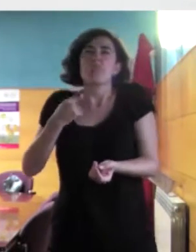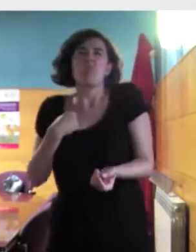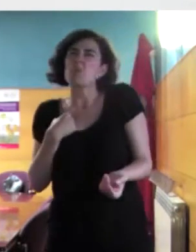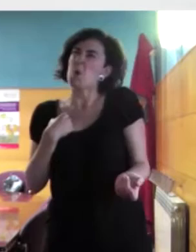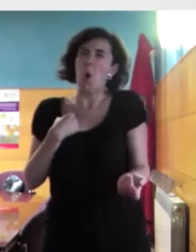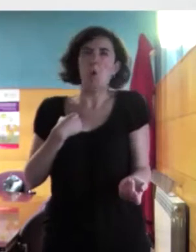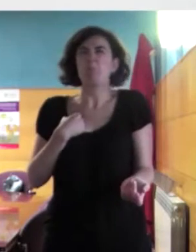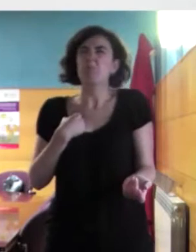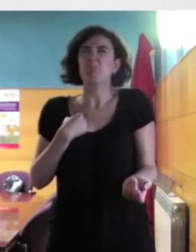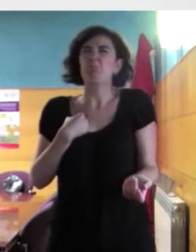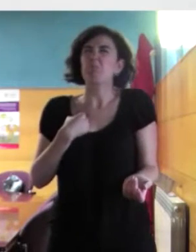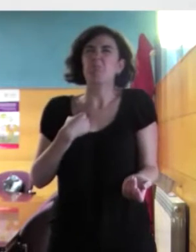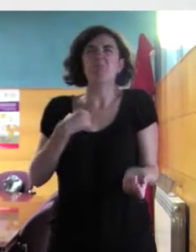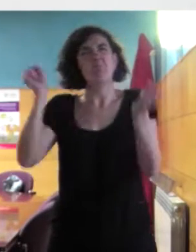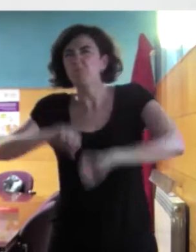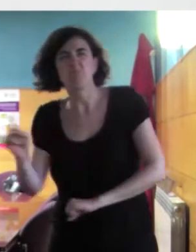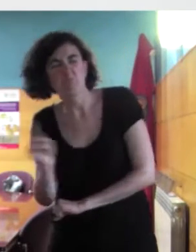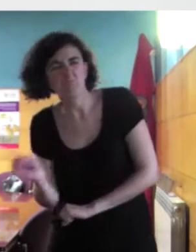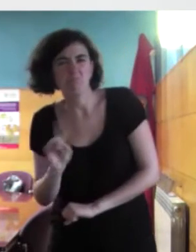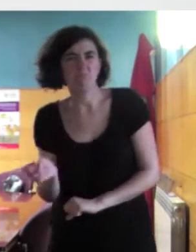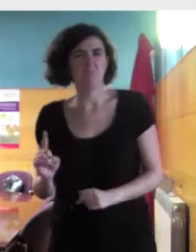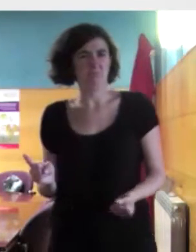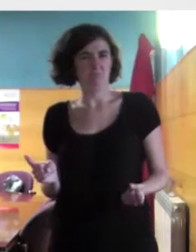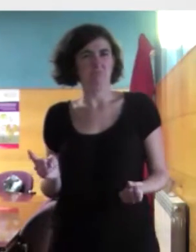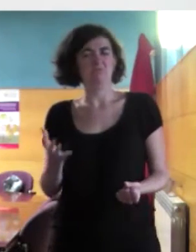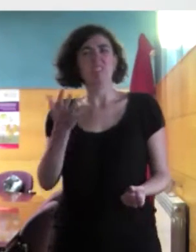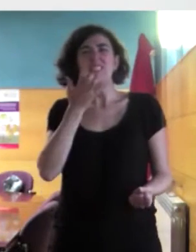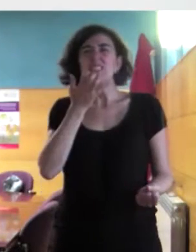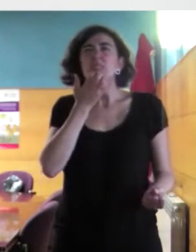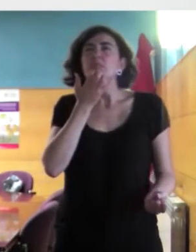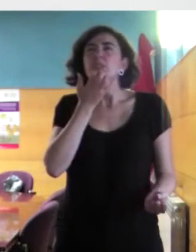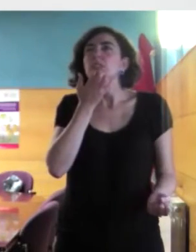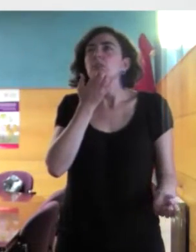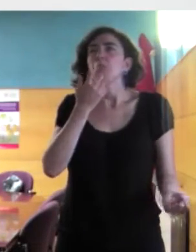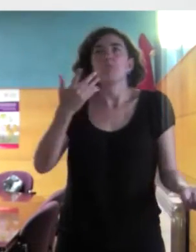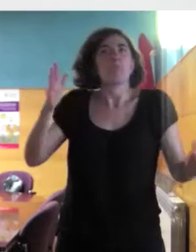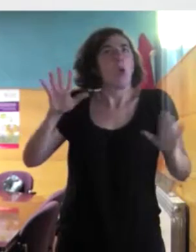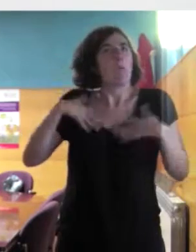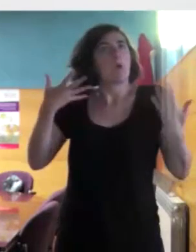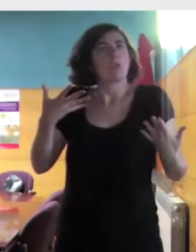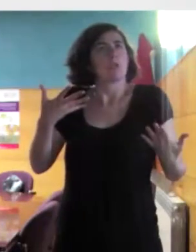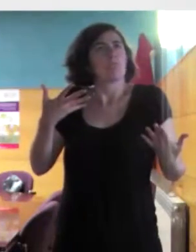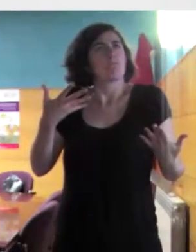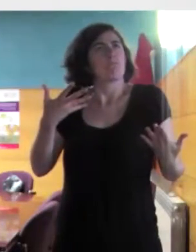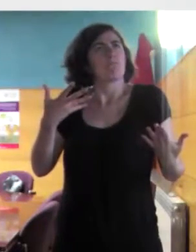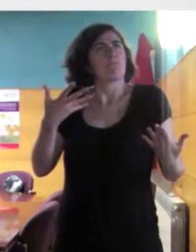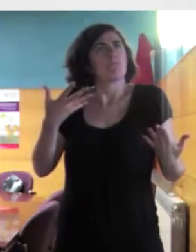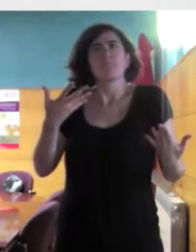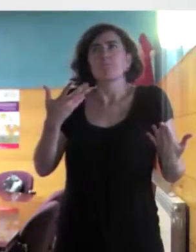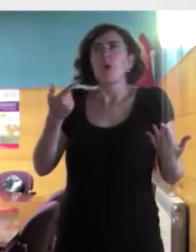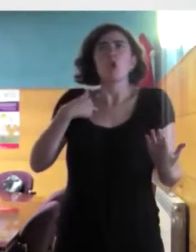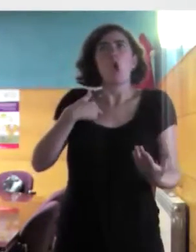y me parece estupendo. De manera que, en cualquier momento, cuando os parezca, convertimos esto en